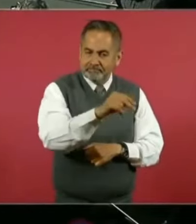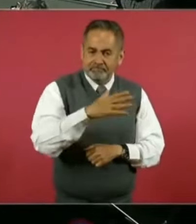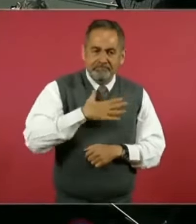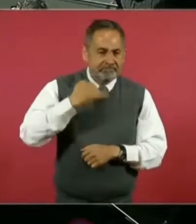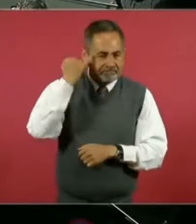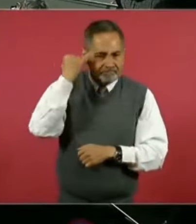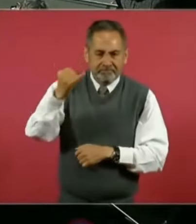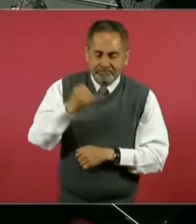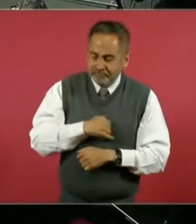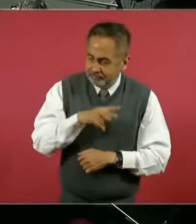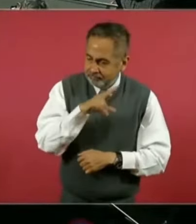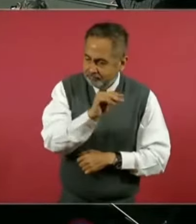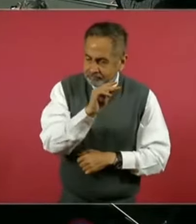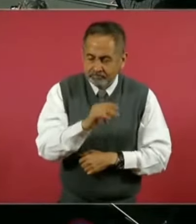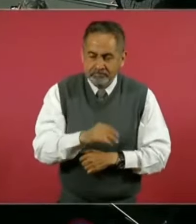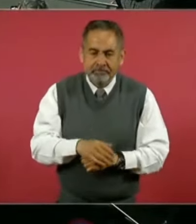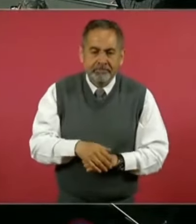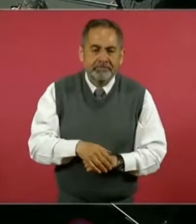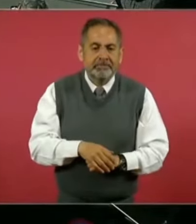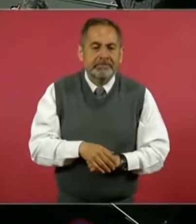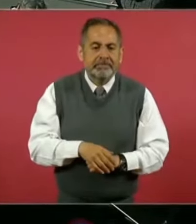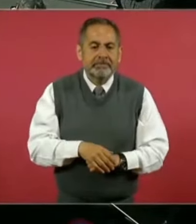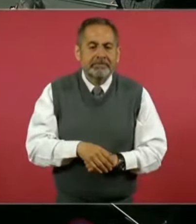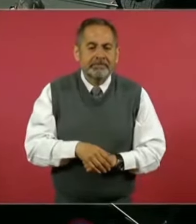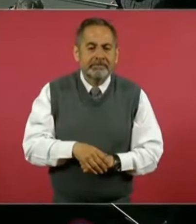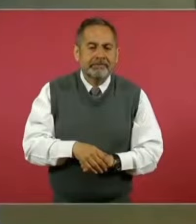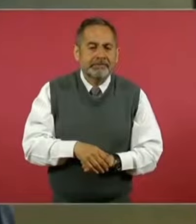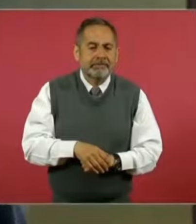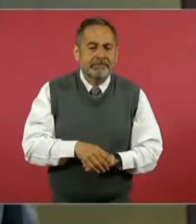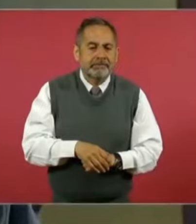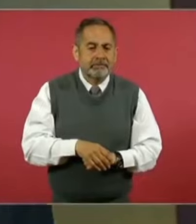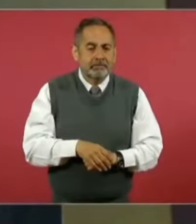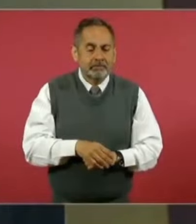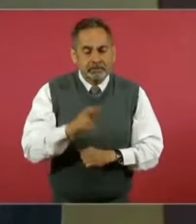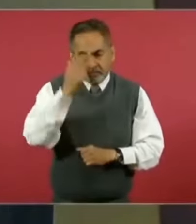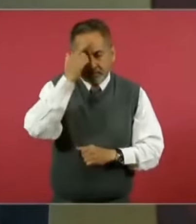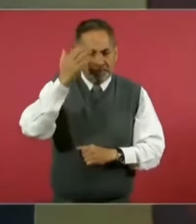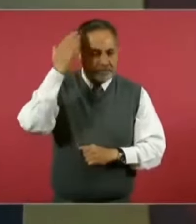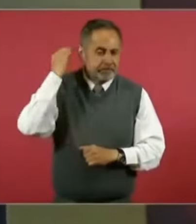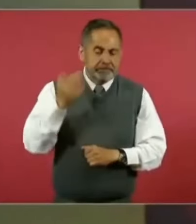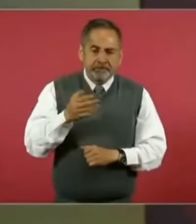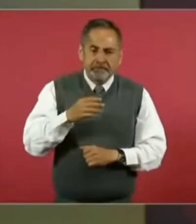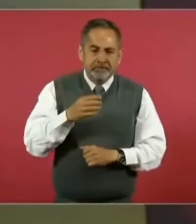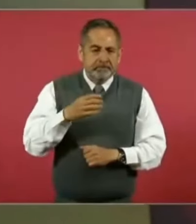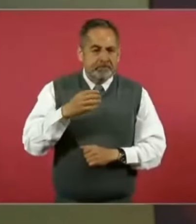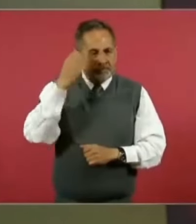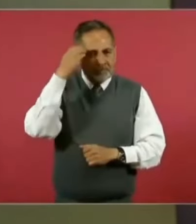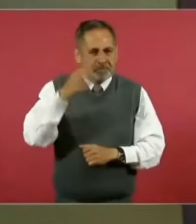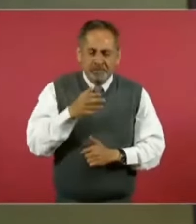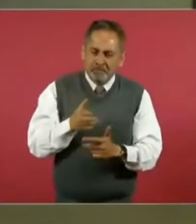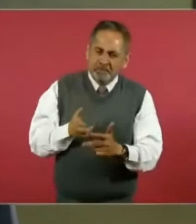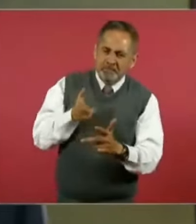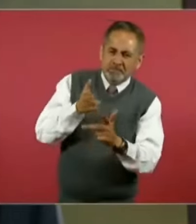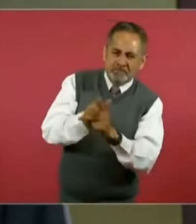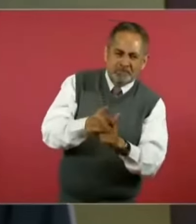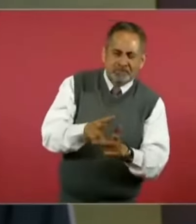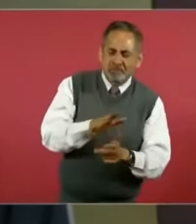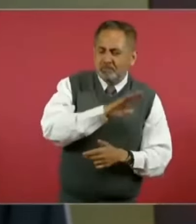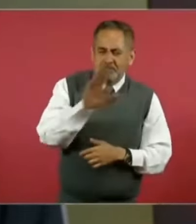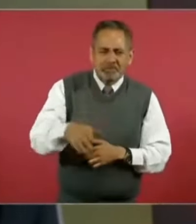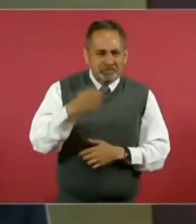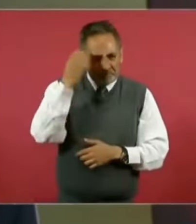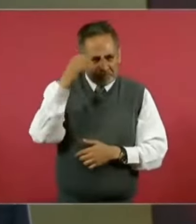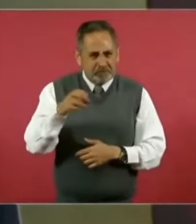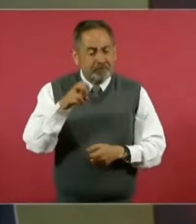se lleva a cabo el asesinato atroz a unas mujeres en